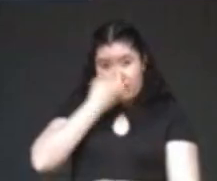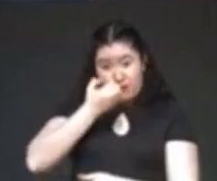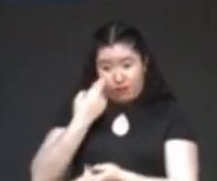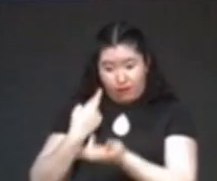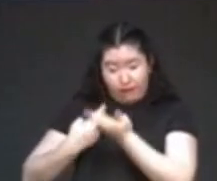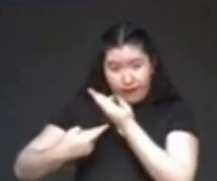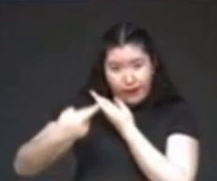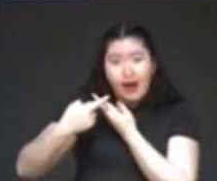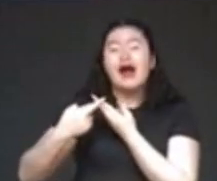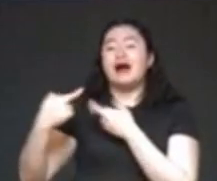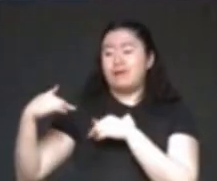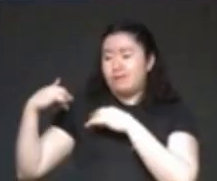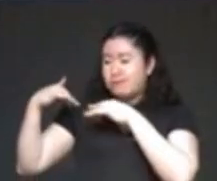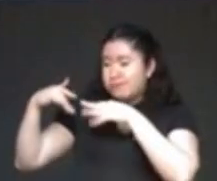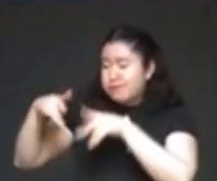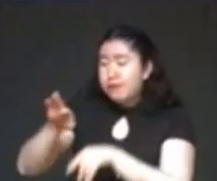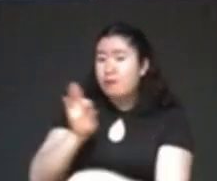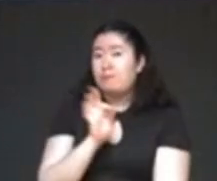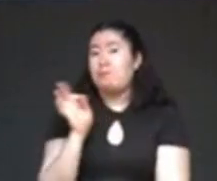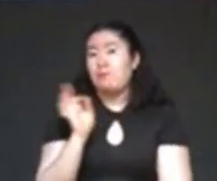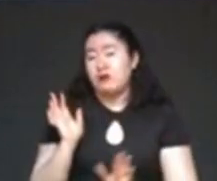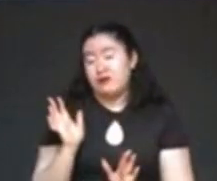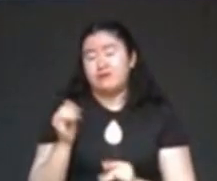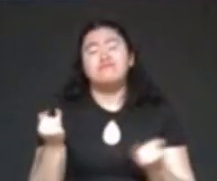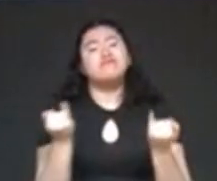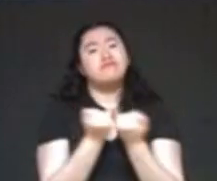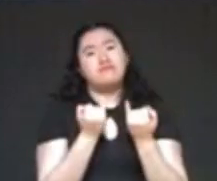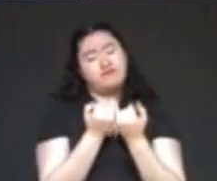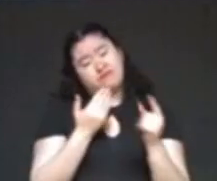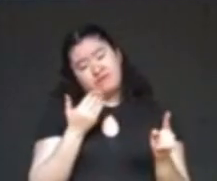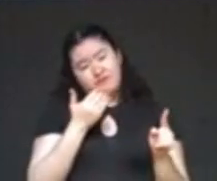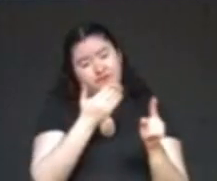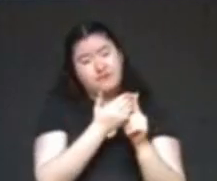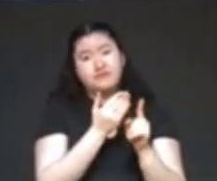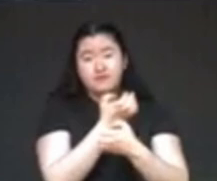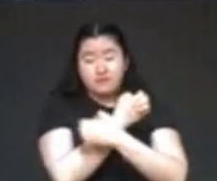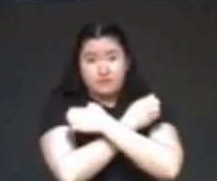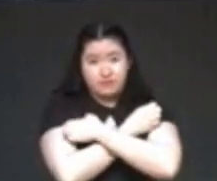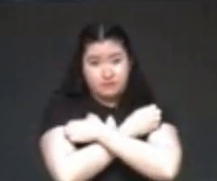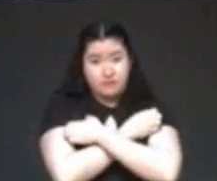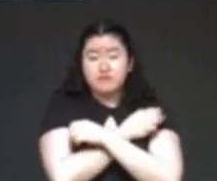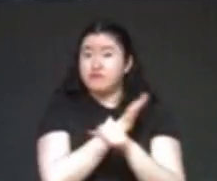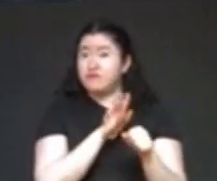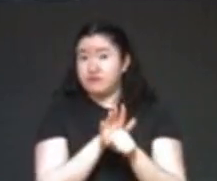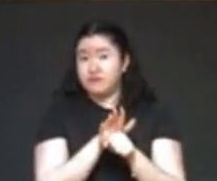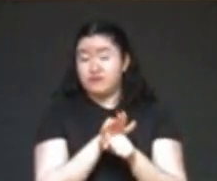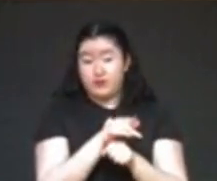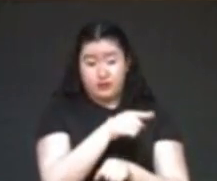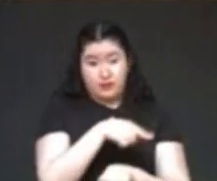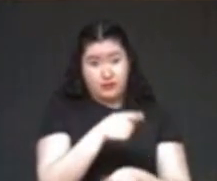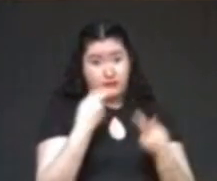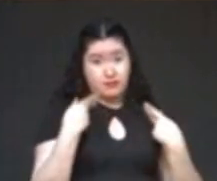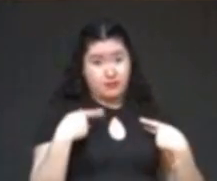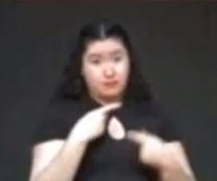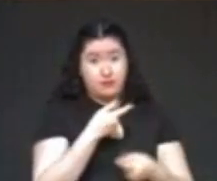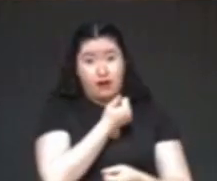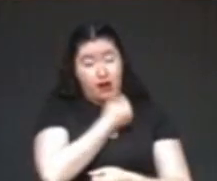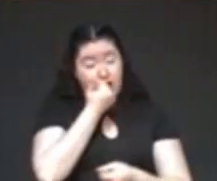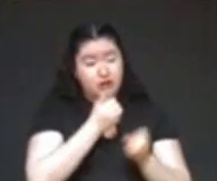Lo sí es que hay una política educativa muy, muy clara en la ciudad para atender el abandono. Voy a dar